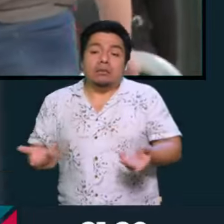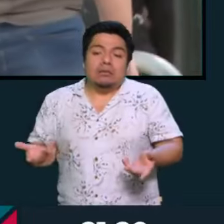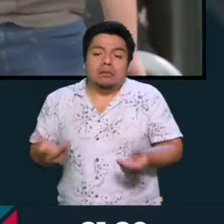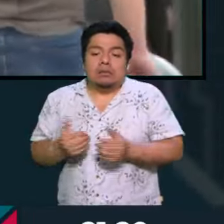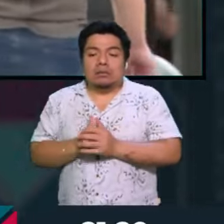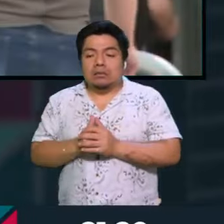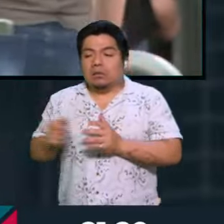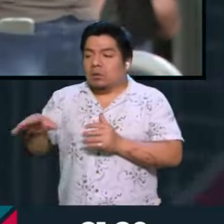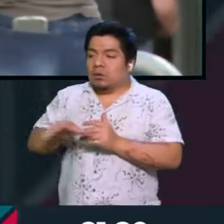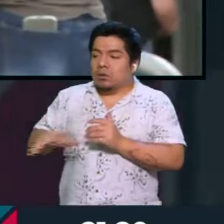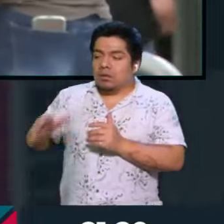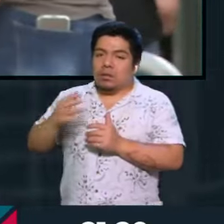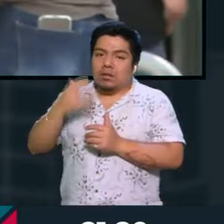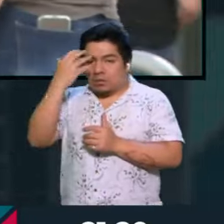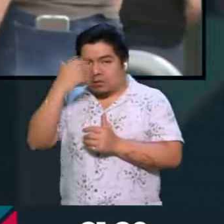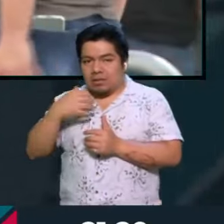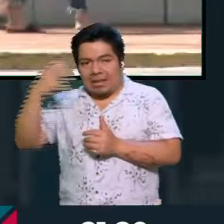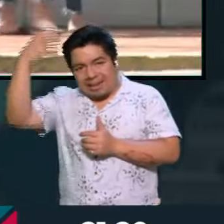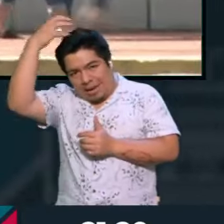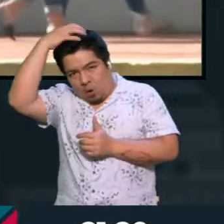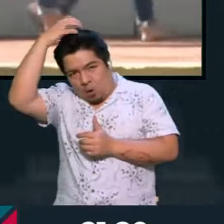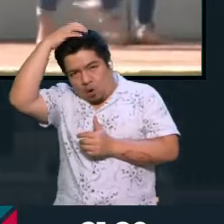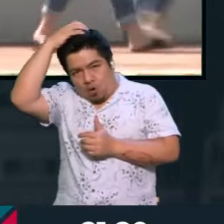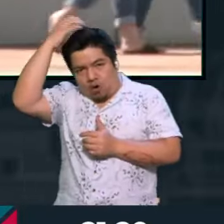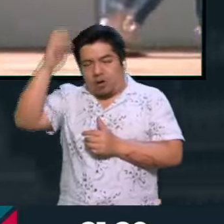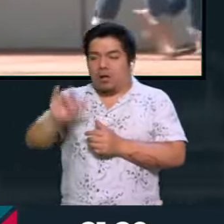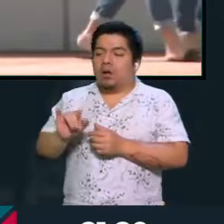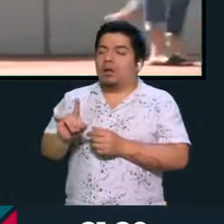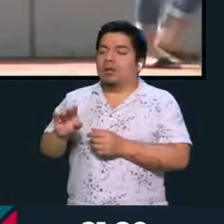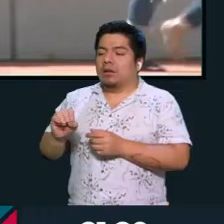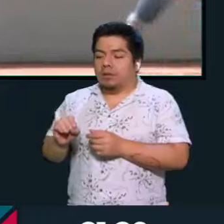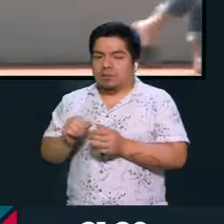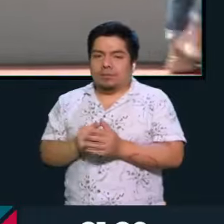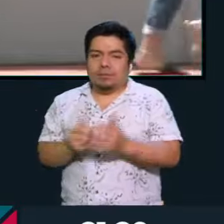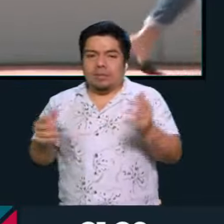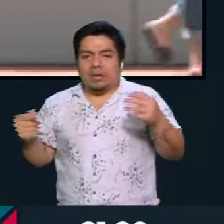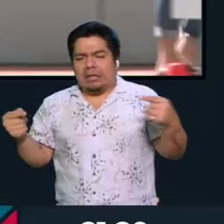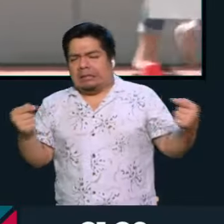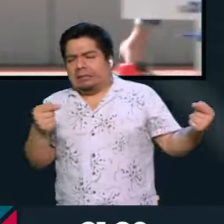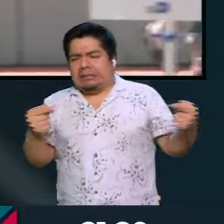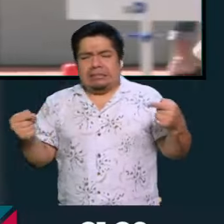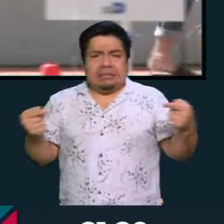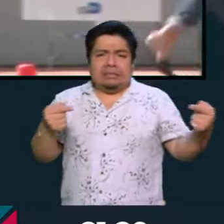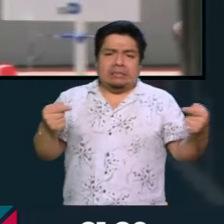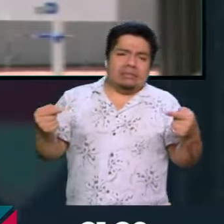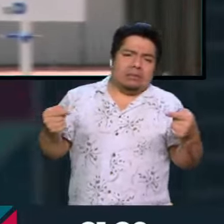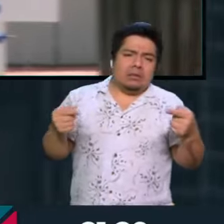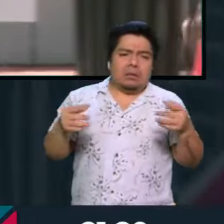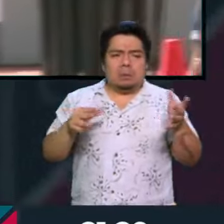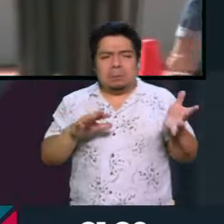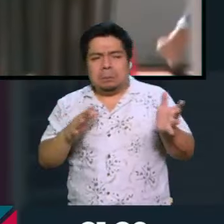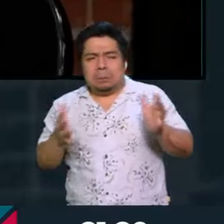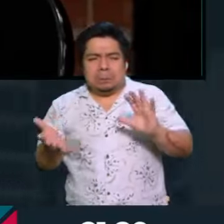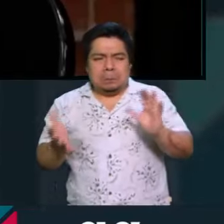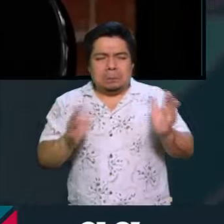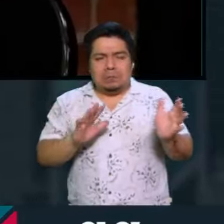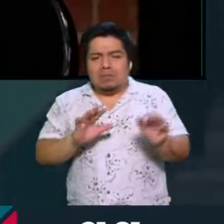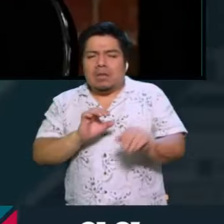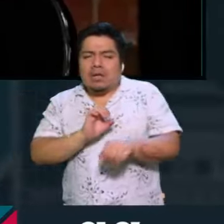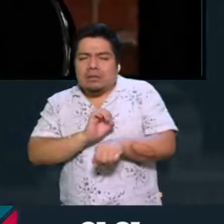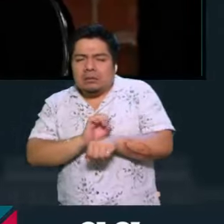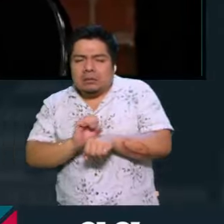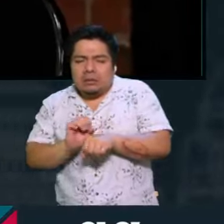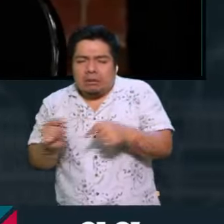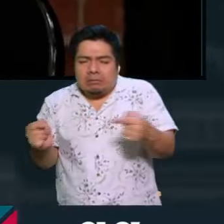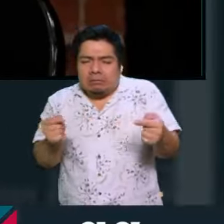lobby judío, ¿no? Entonces, yo creo que cada punto se están desgreñando en un tono muy suave, y te voy a decir por qué, y eso es